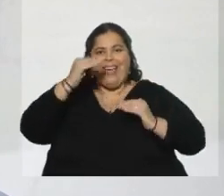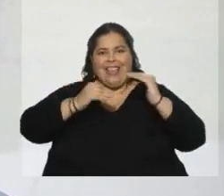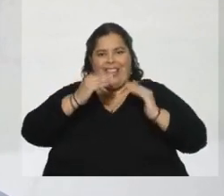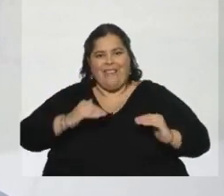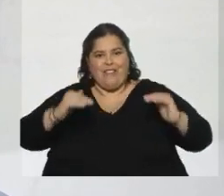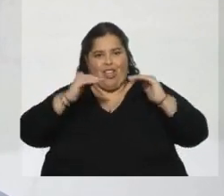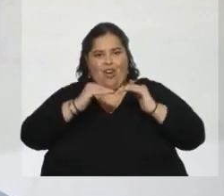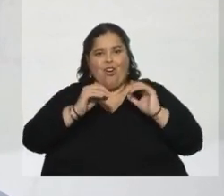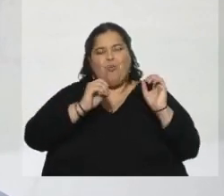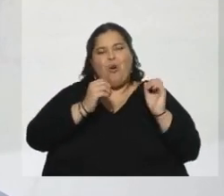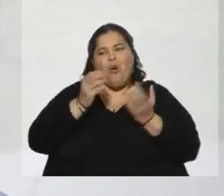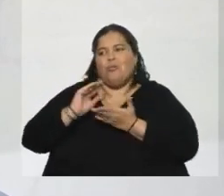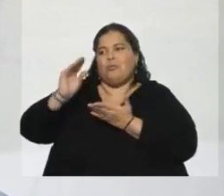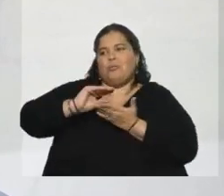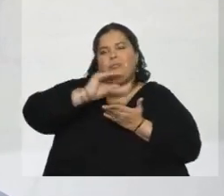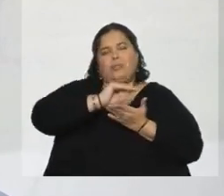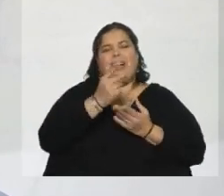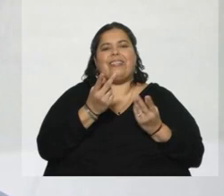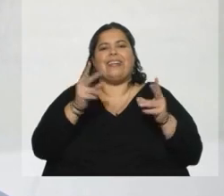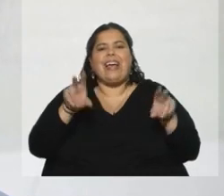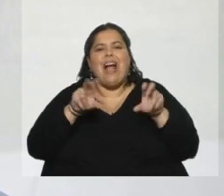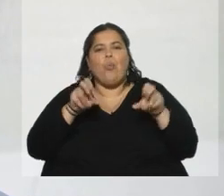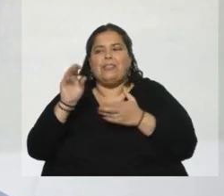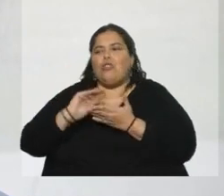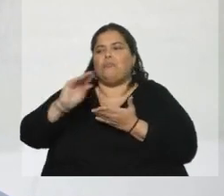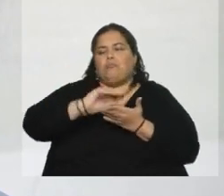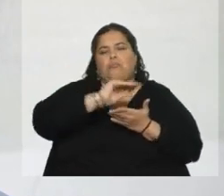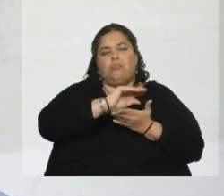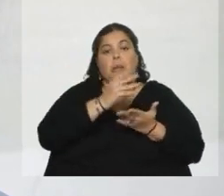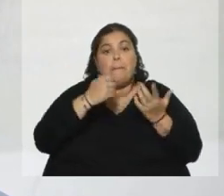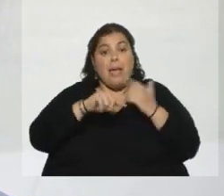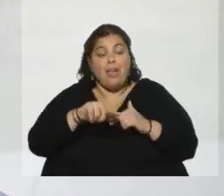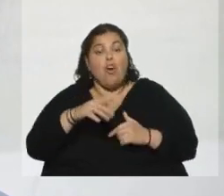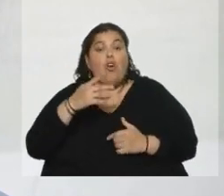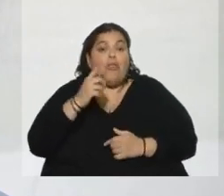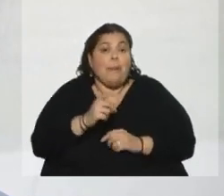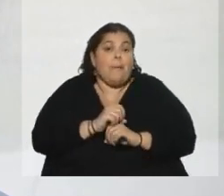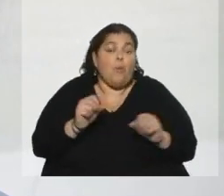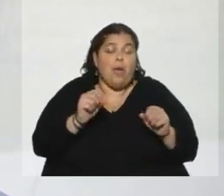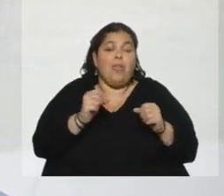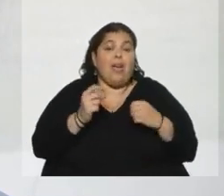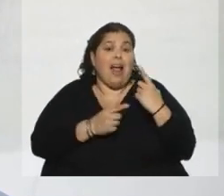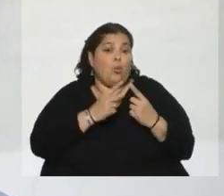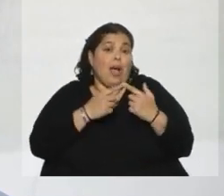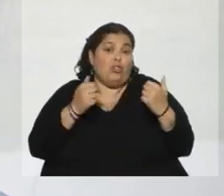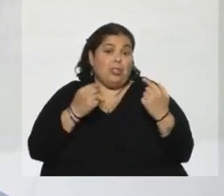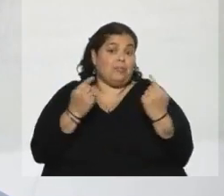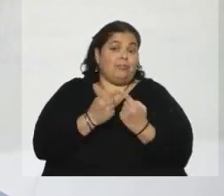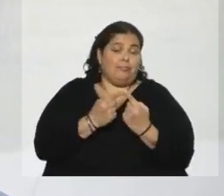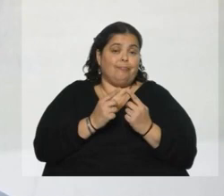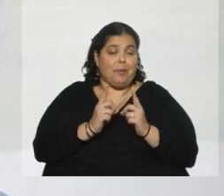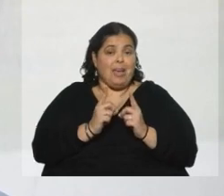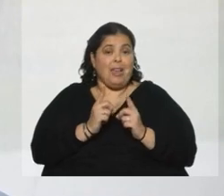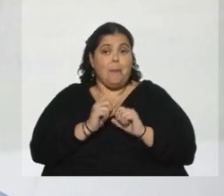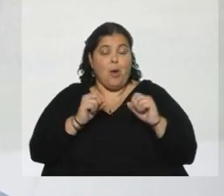la recaudación de los impuestos que generan estas empresas, pero que también puede tener efectos contrarios y puede